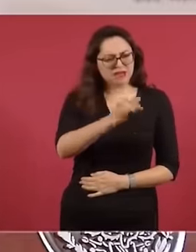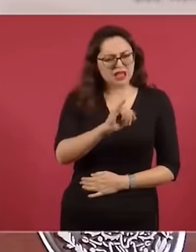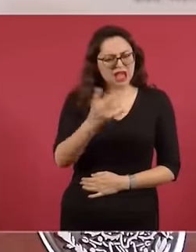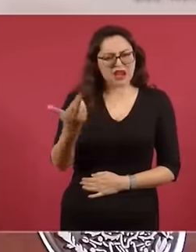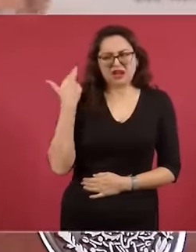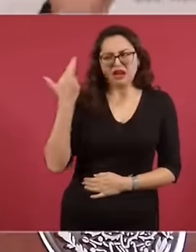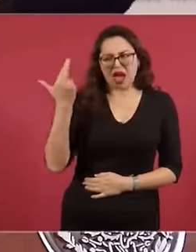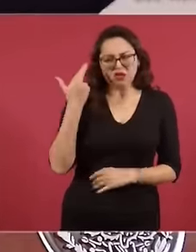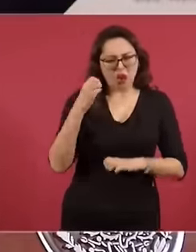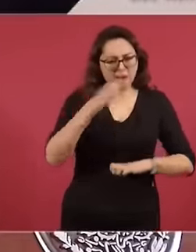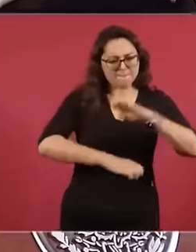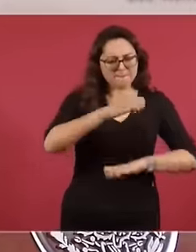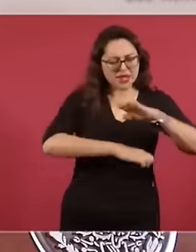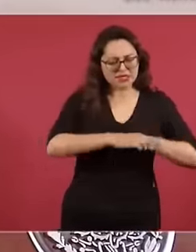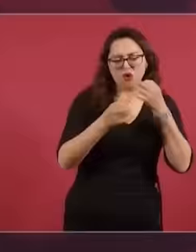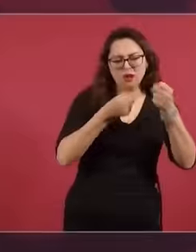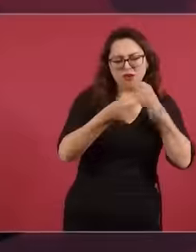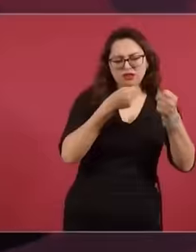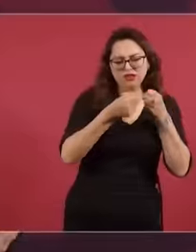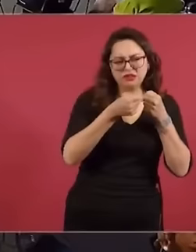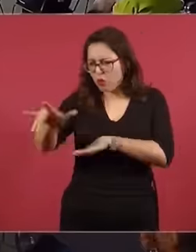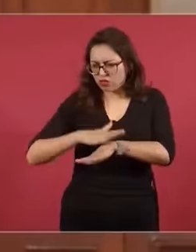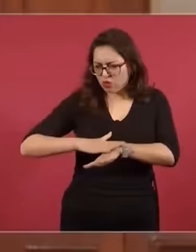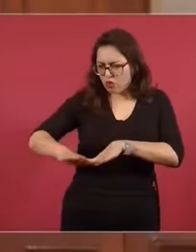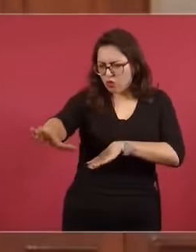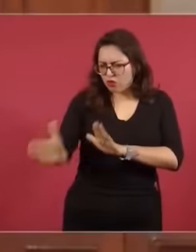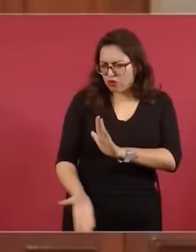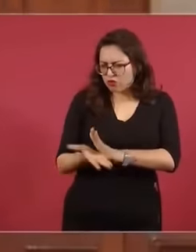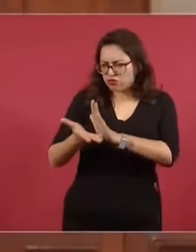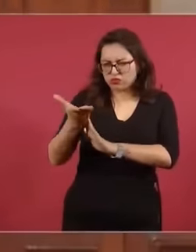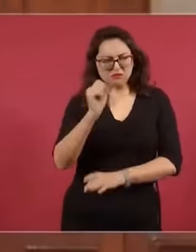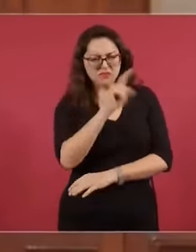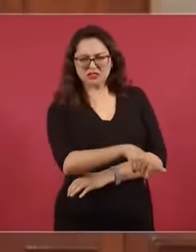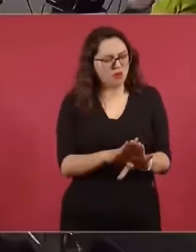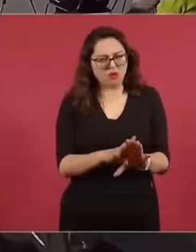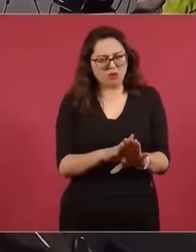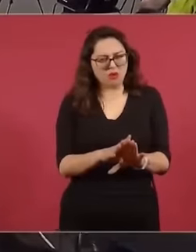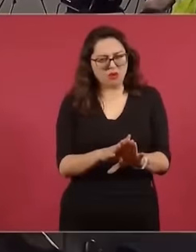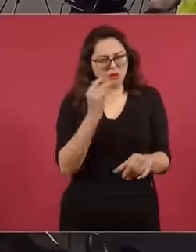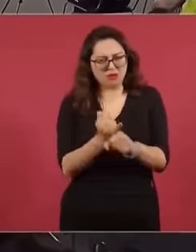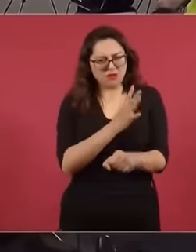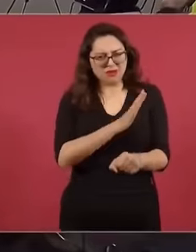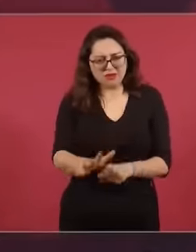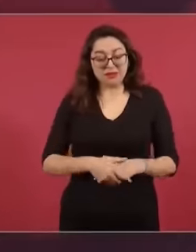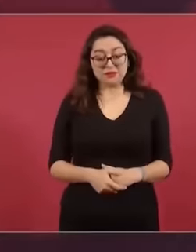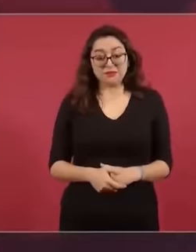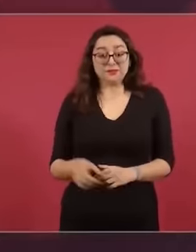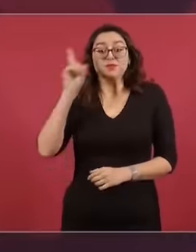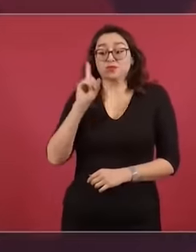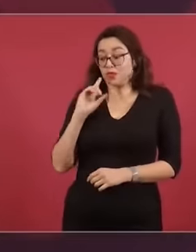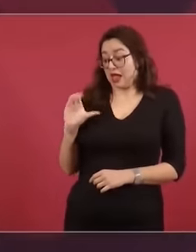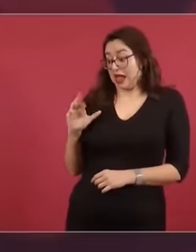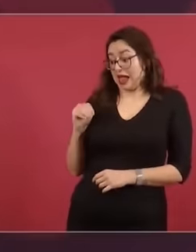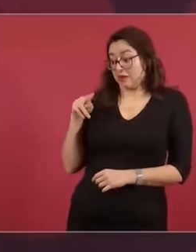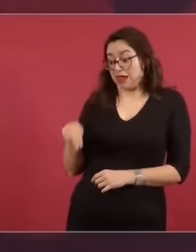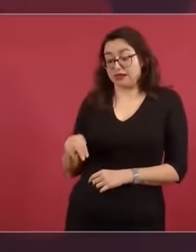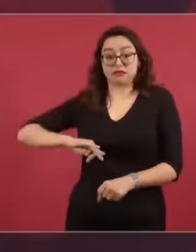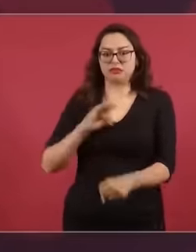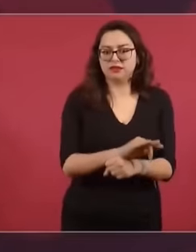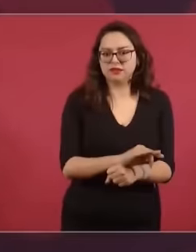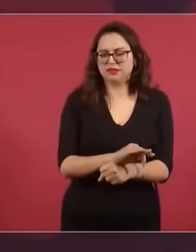Un medio de comunicación con hacer una pista de un aeropuerto. Y eso es lo que está defendiendo Karen Aristegui. A lo mejor ni lo sabe. Oh,